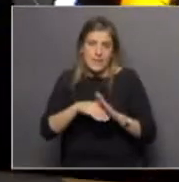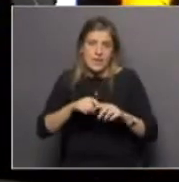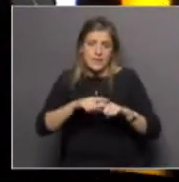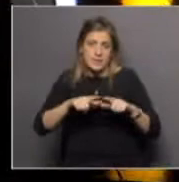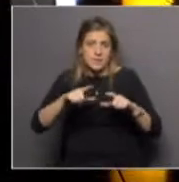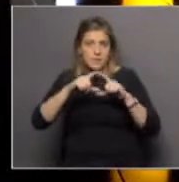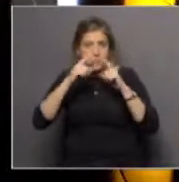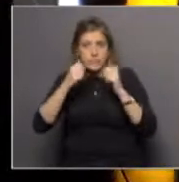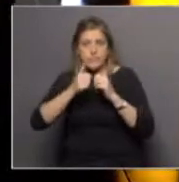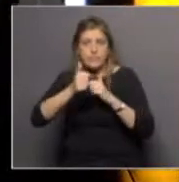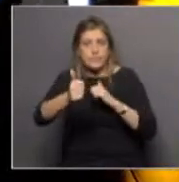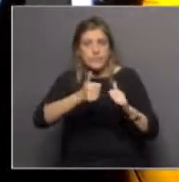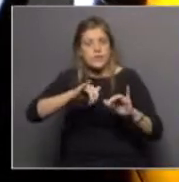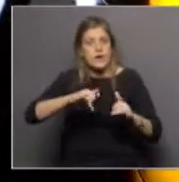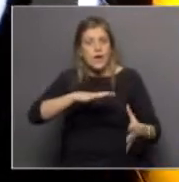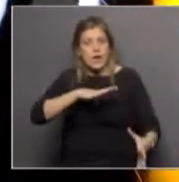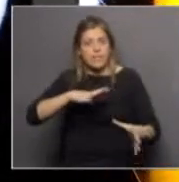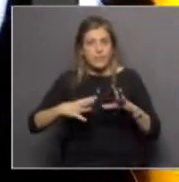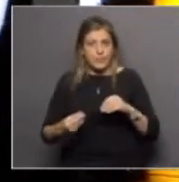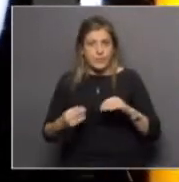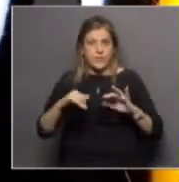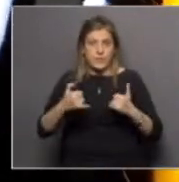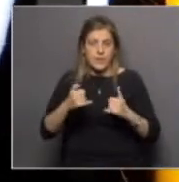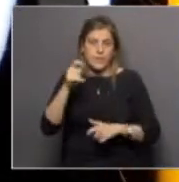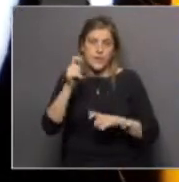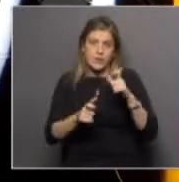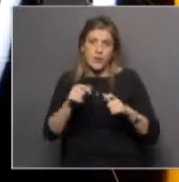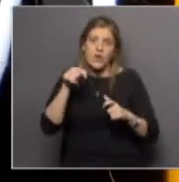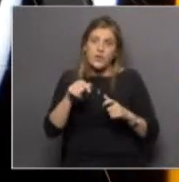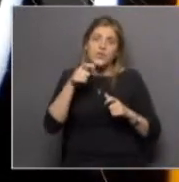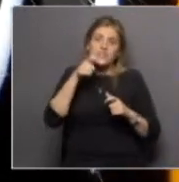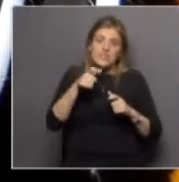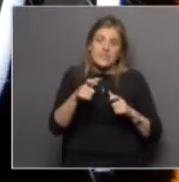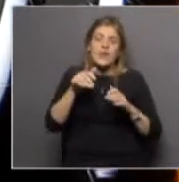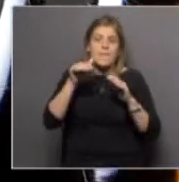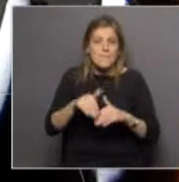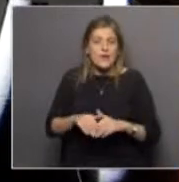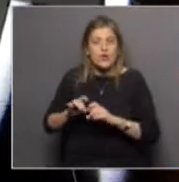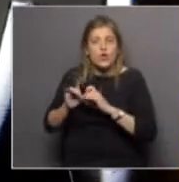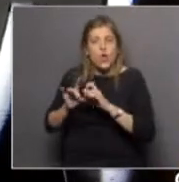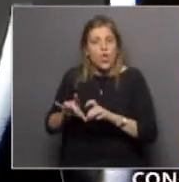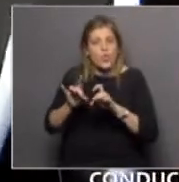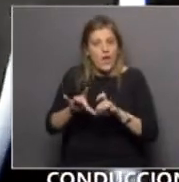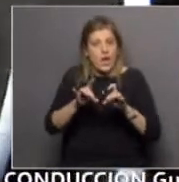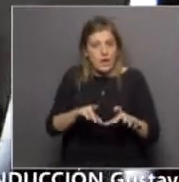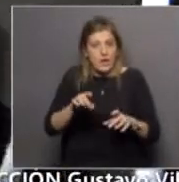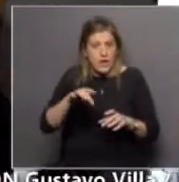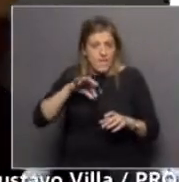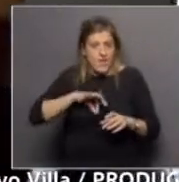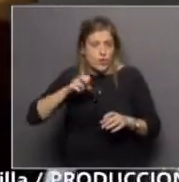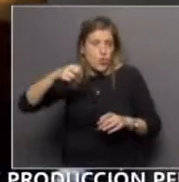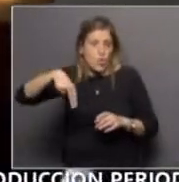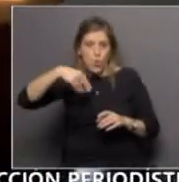general en la población todo eso seguramente va a contribuir a reducir las infecciones virales no obstante las infecciones